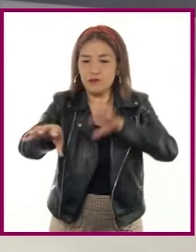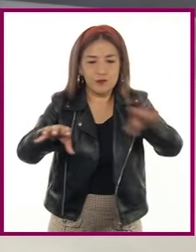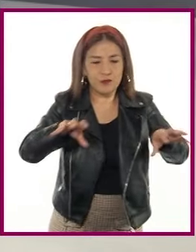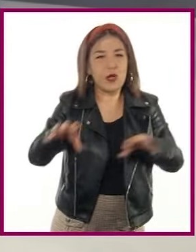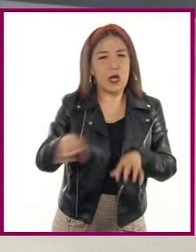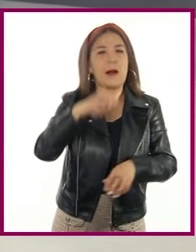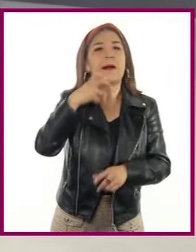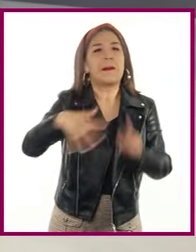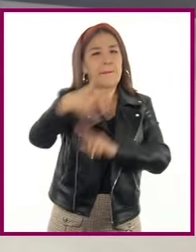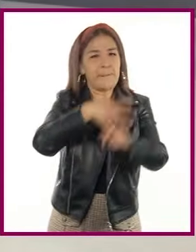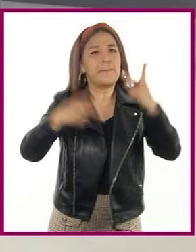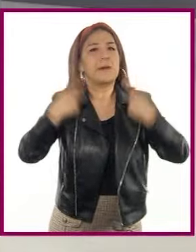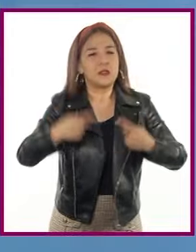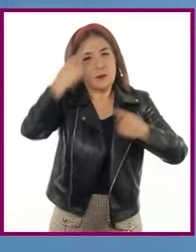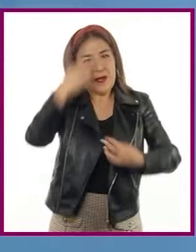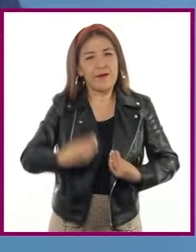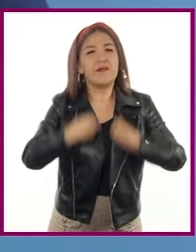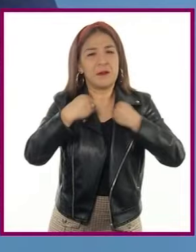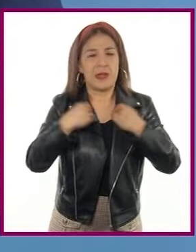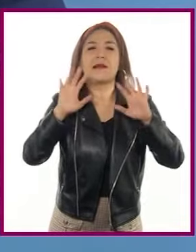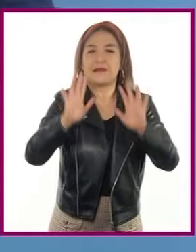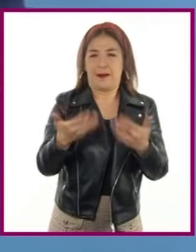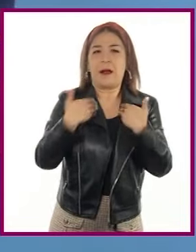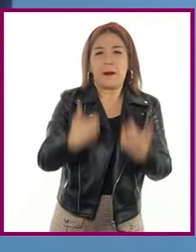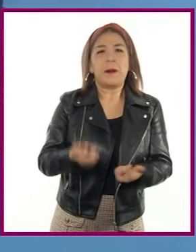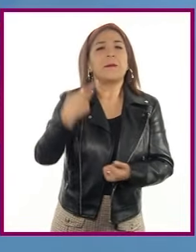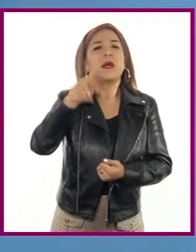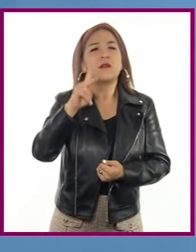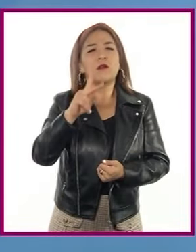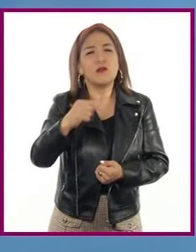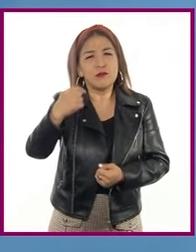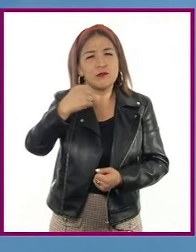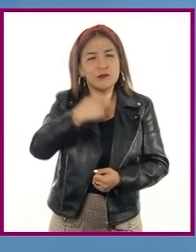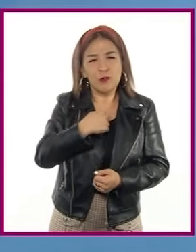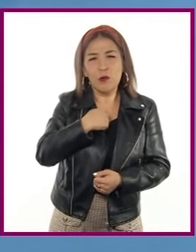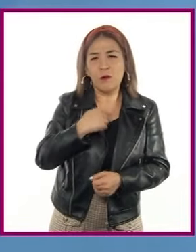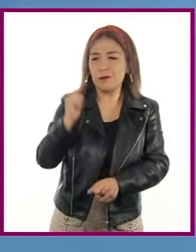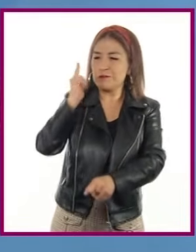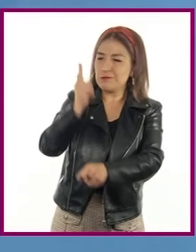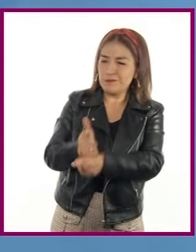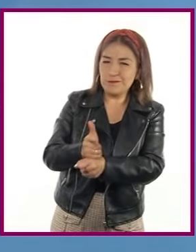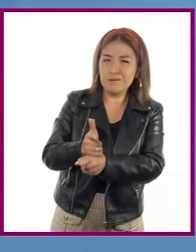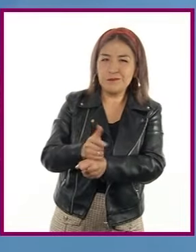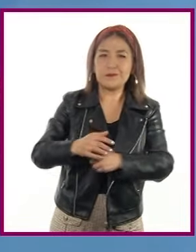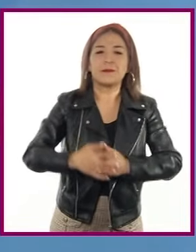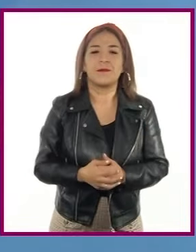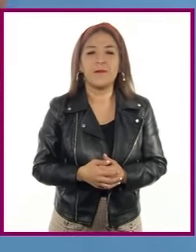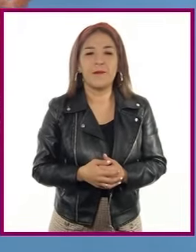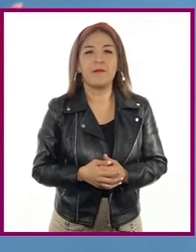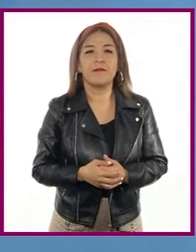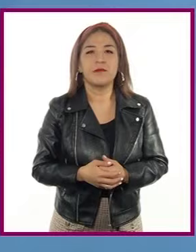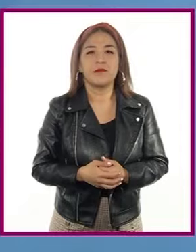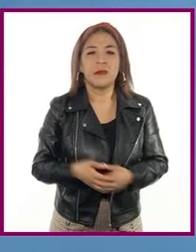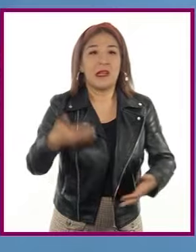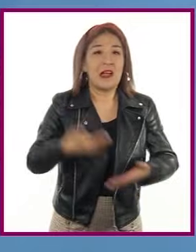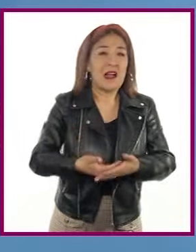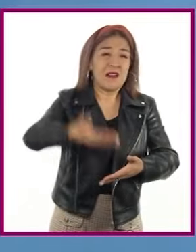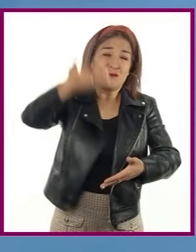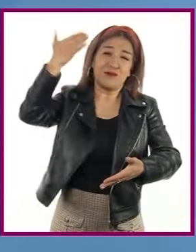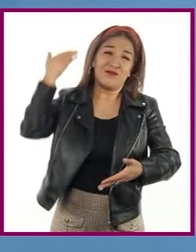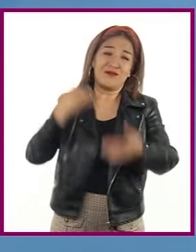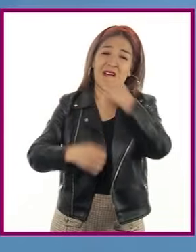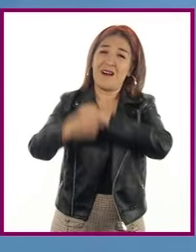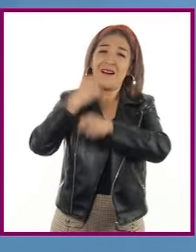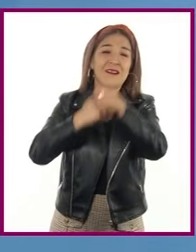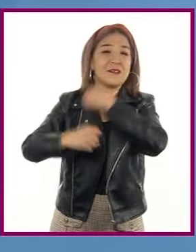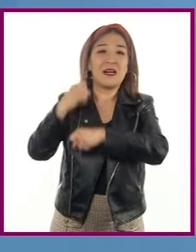quedó claro. Pero yo me he dado cuenta de que en el pasado las familias eran más numerosas que en